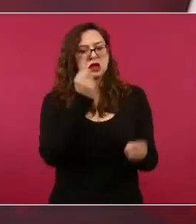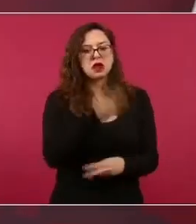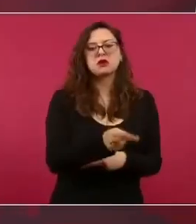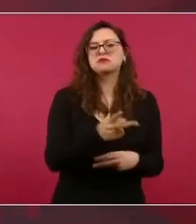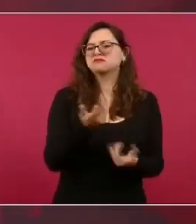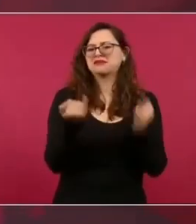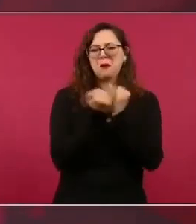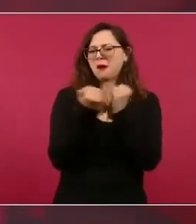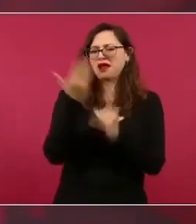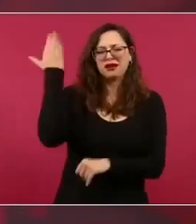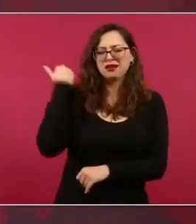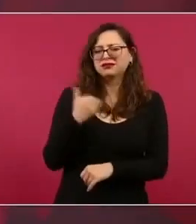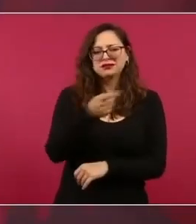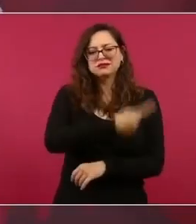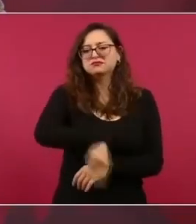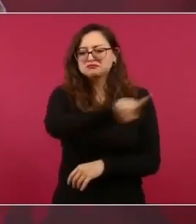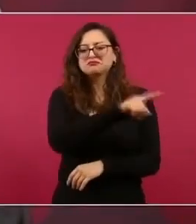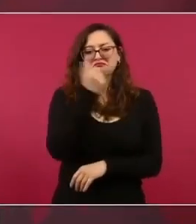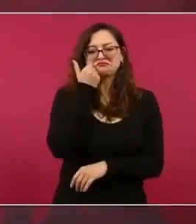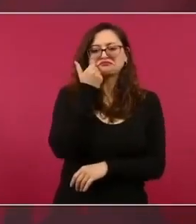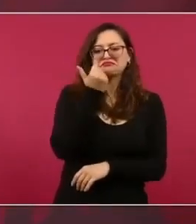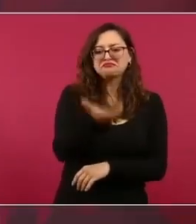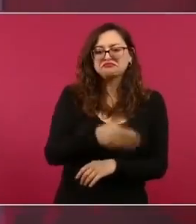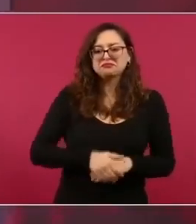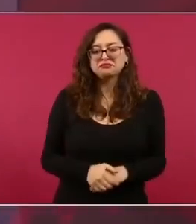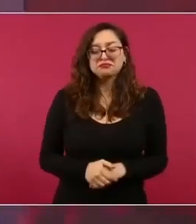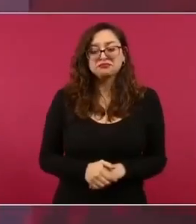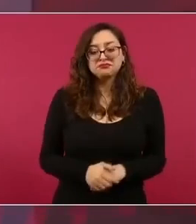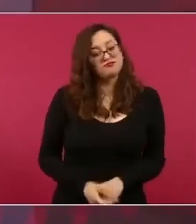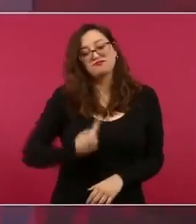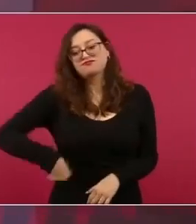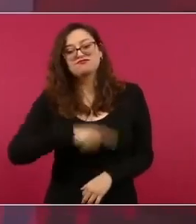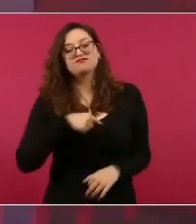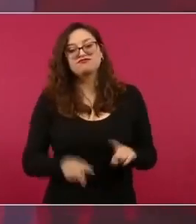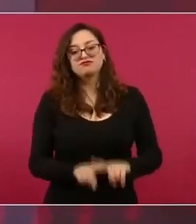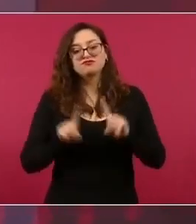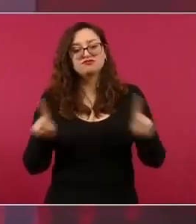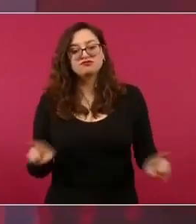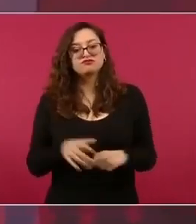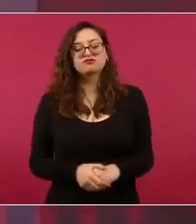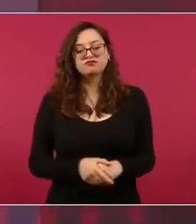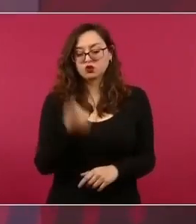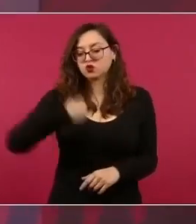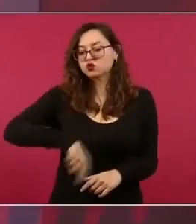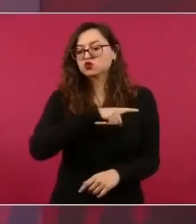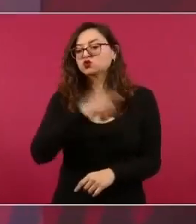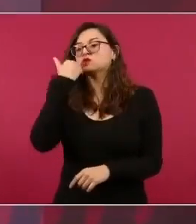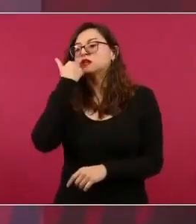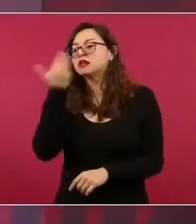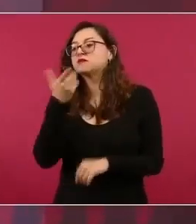queremos que avance la transformación